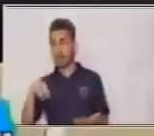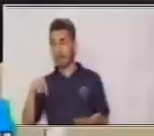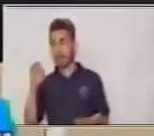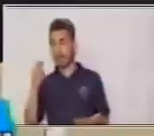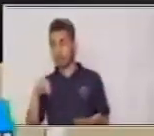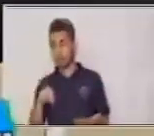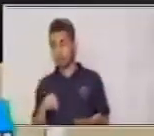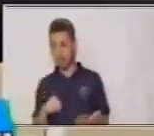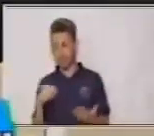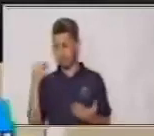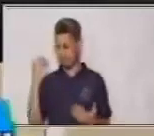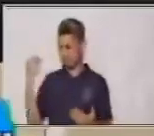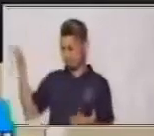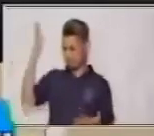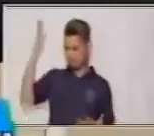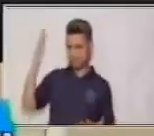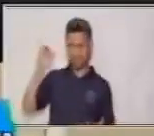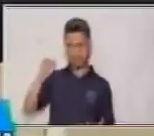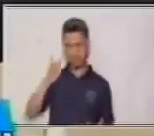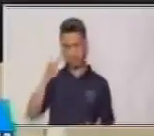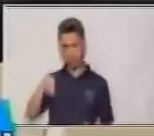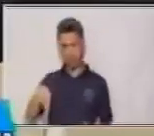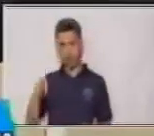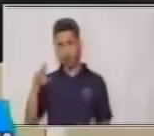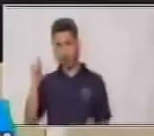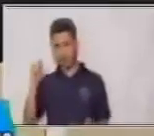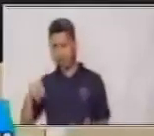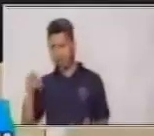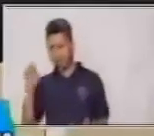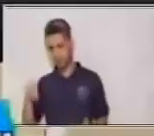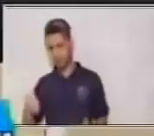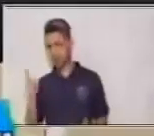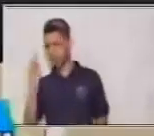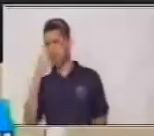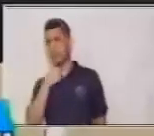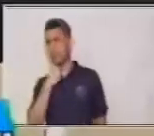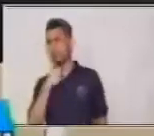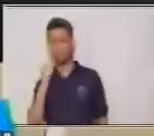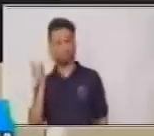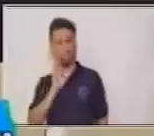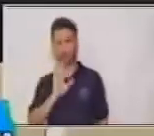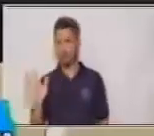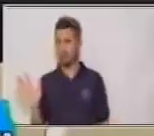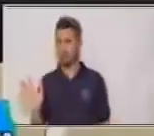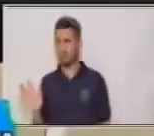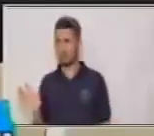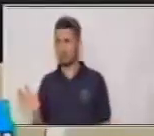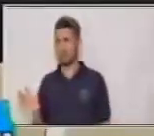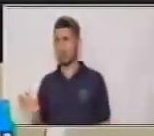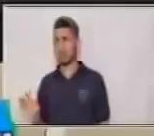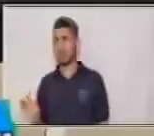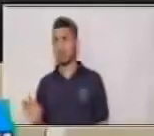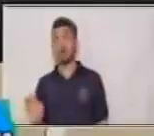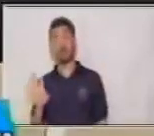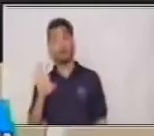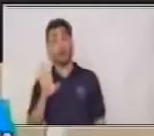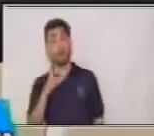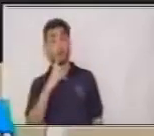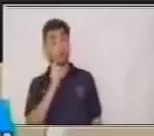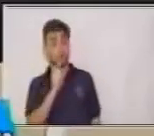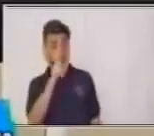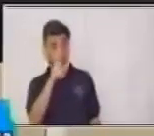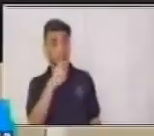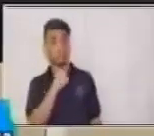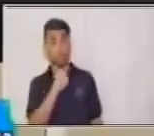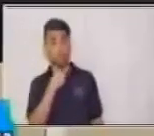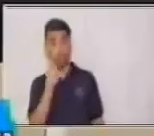Ese Juan Ramón, ese Juan Ramón, no me gusta nada ese Juan Ramón. ¿Te gustan los huevos verdes con